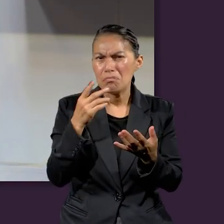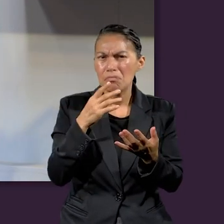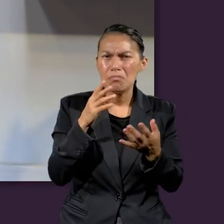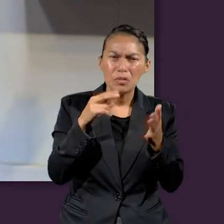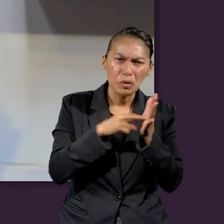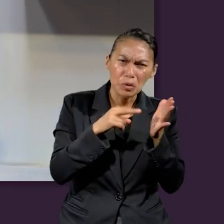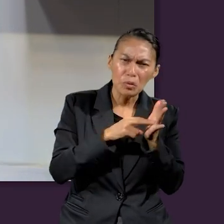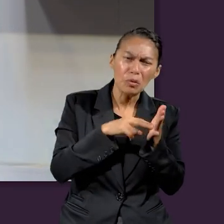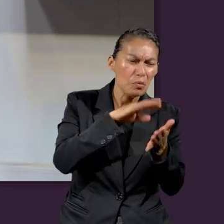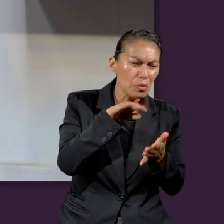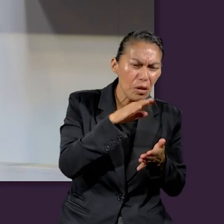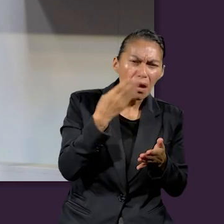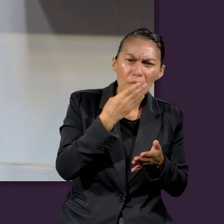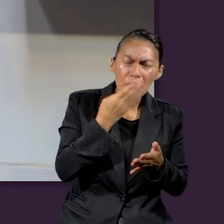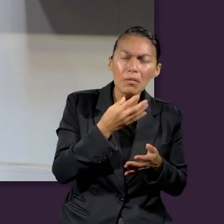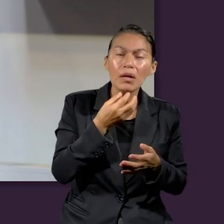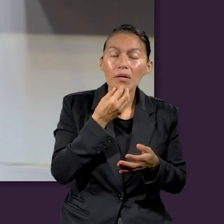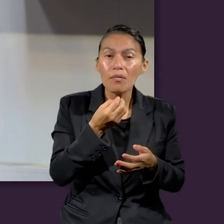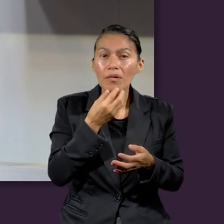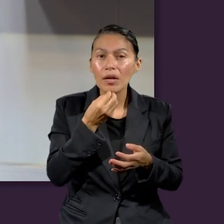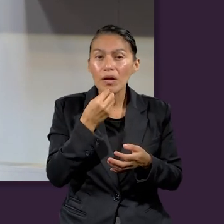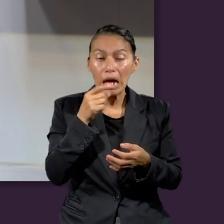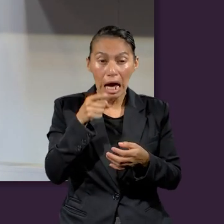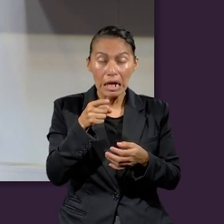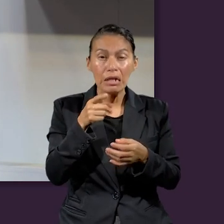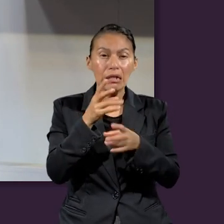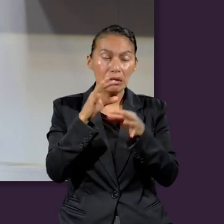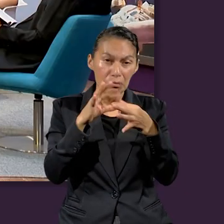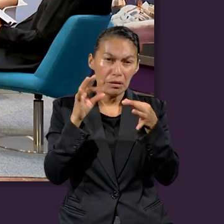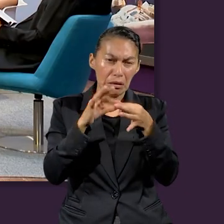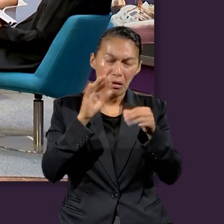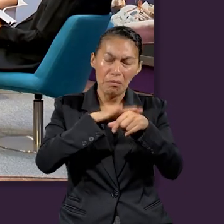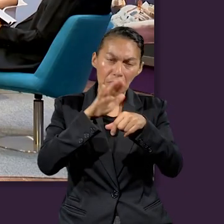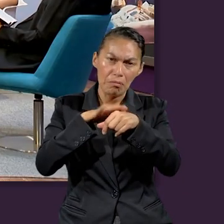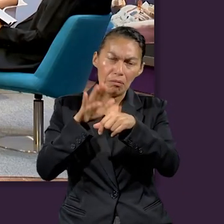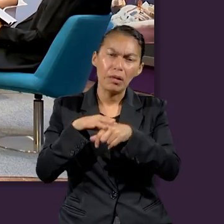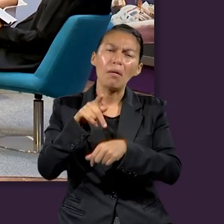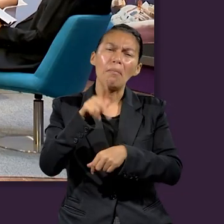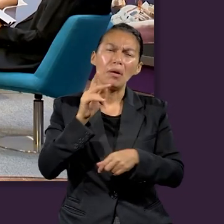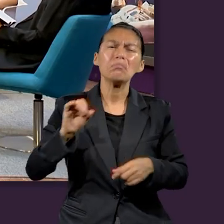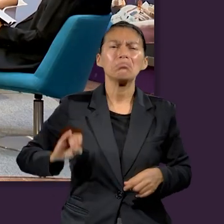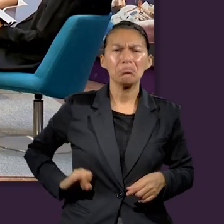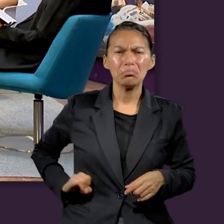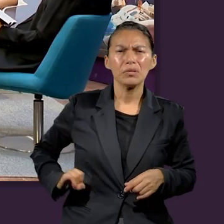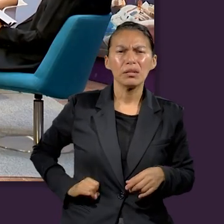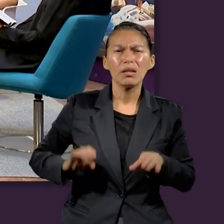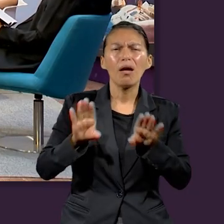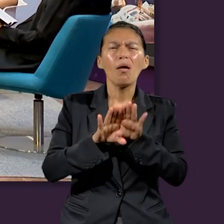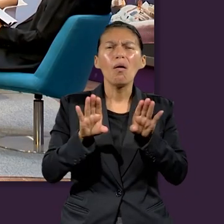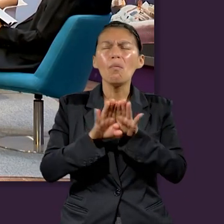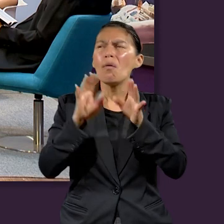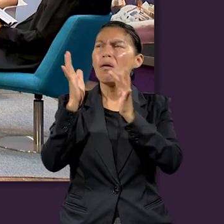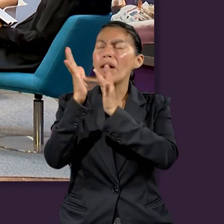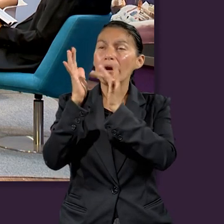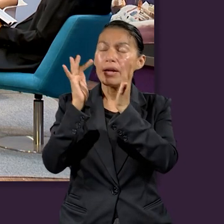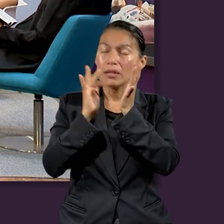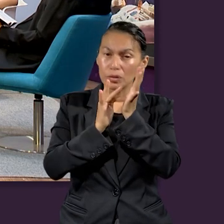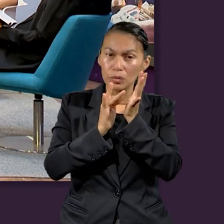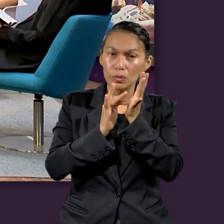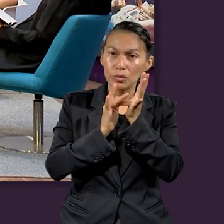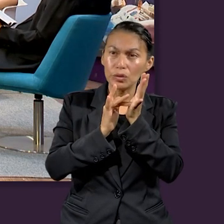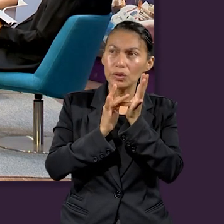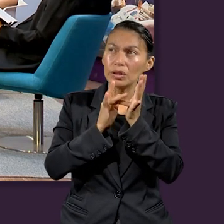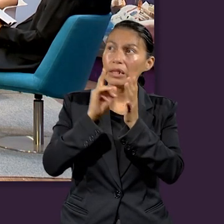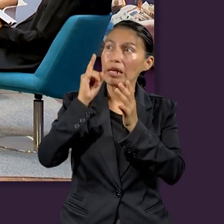Hebreos, el libro Hebreos, la carta a los Hebreos nos ofrece más información sobre esta. Pero es interesante ver cómo Jesús también es central, ¿no?